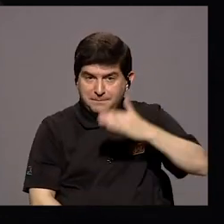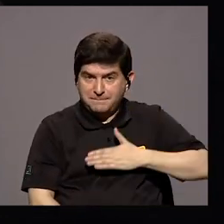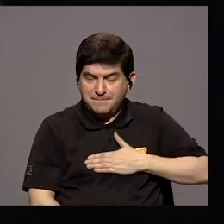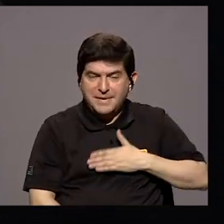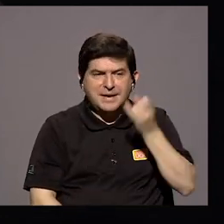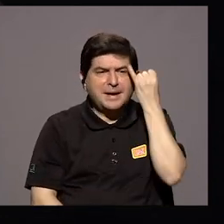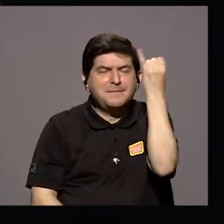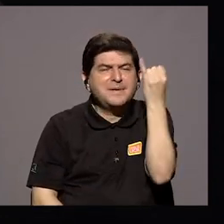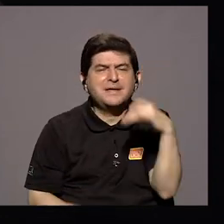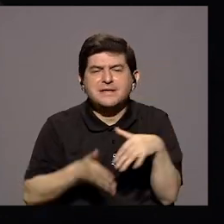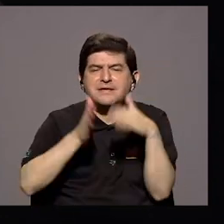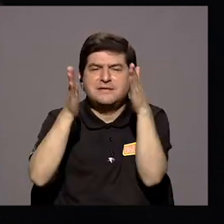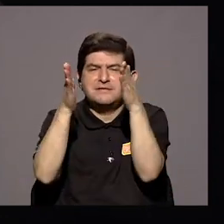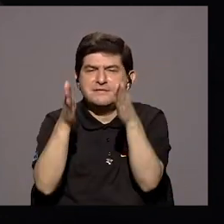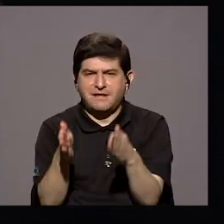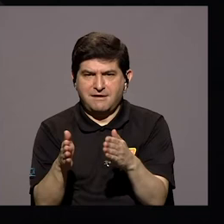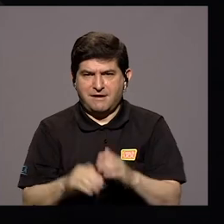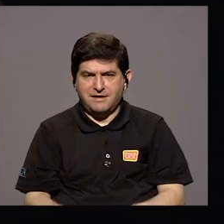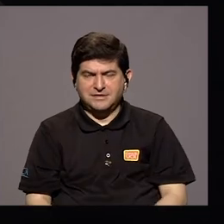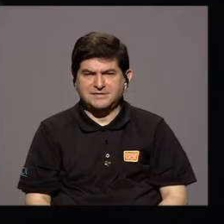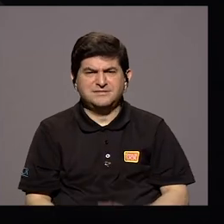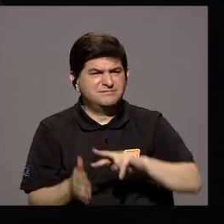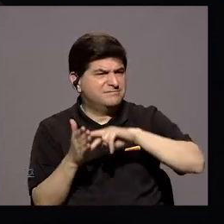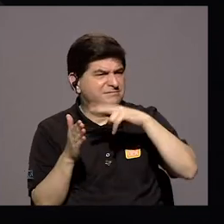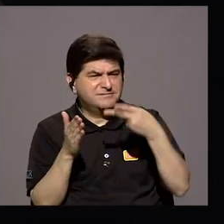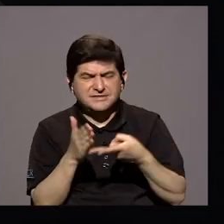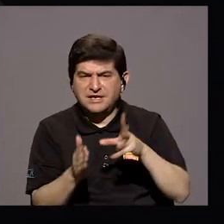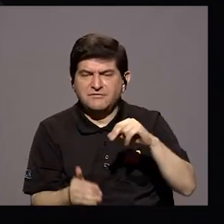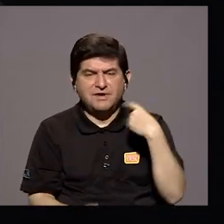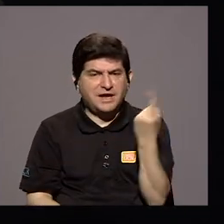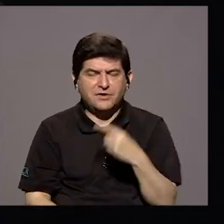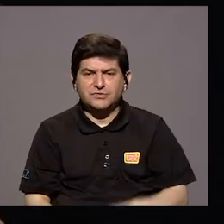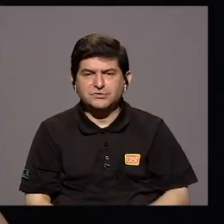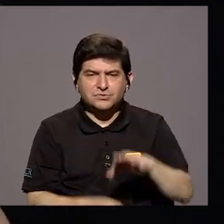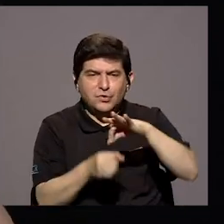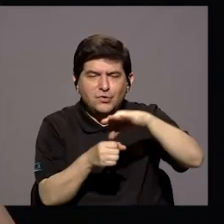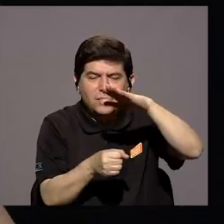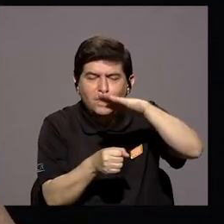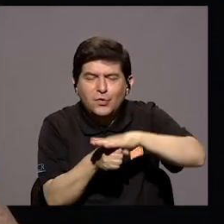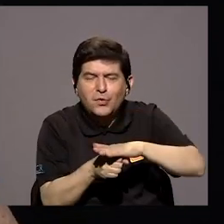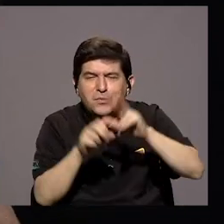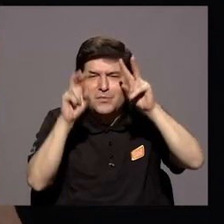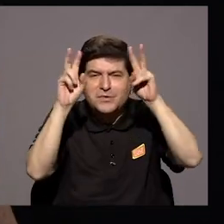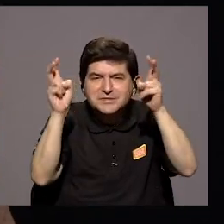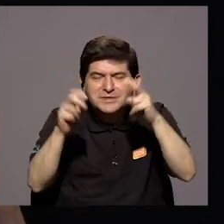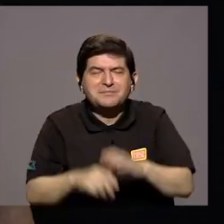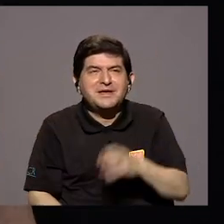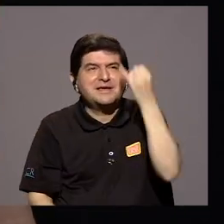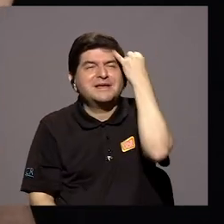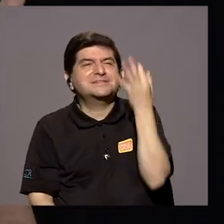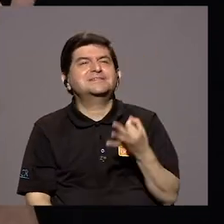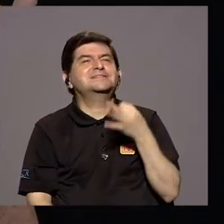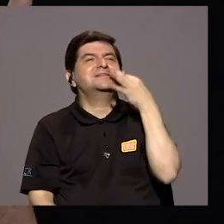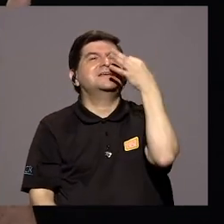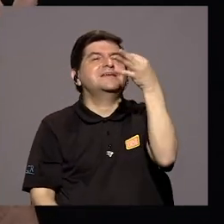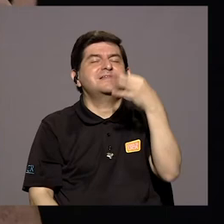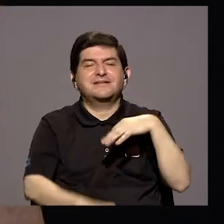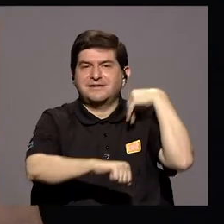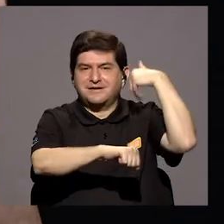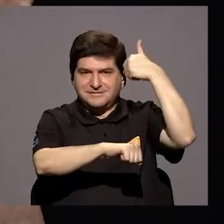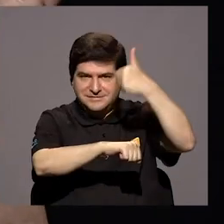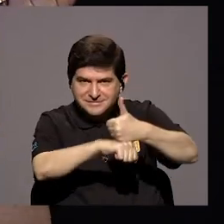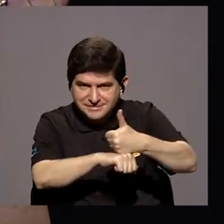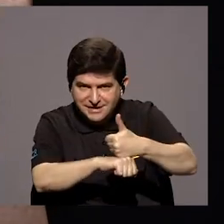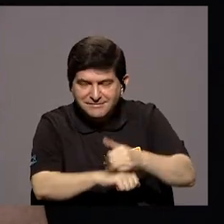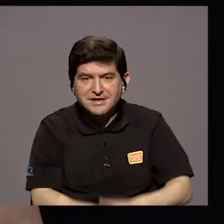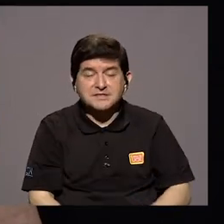Iniciativas Estudiantiles Constituyen No Solo Ese Semillero De Potenciales Ideas Que Se Pueden Convertir En